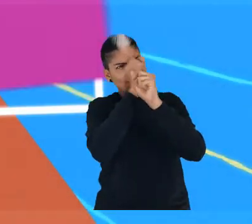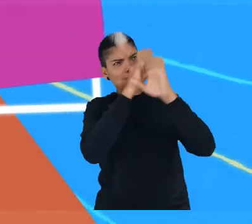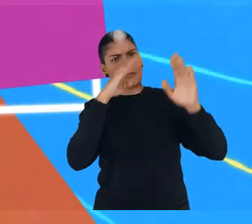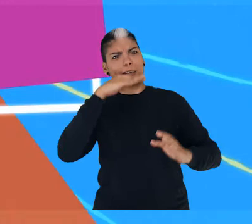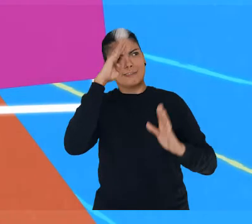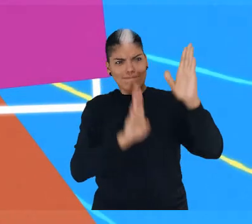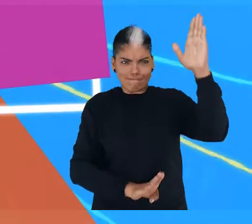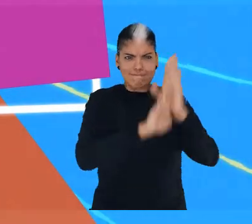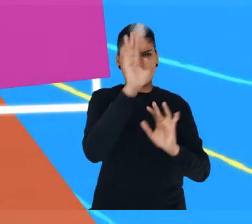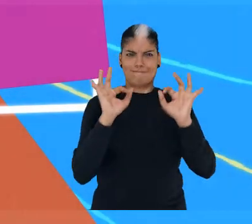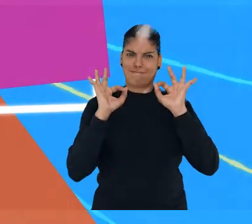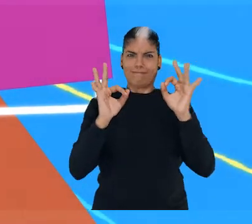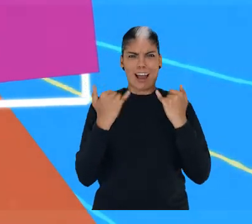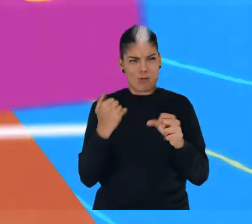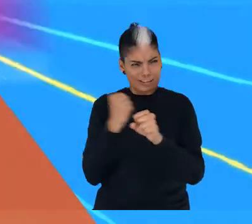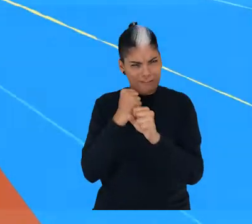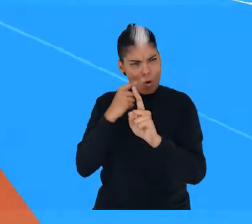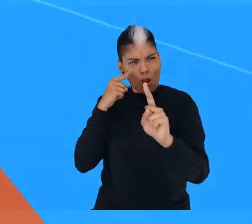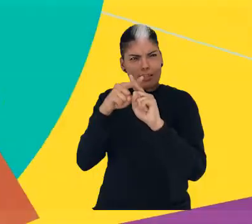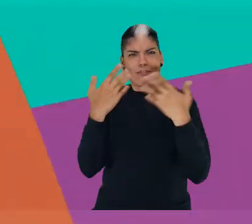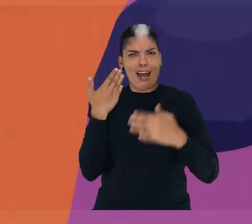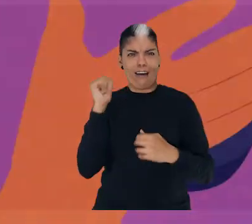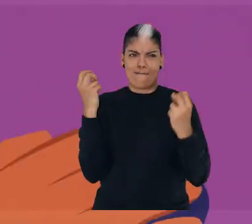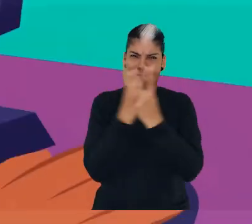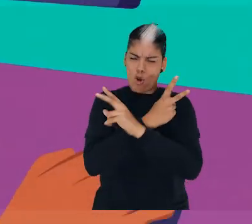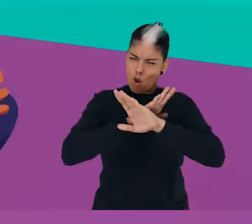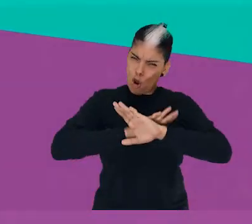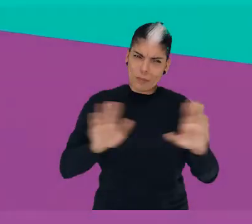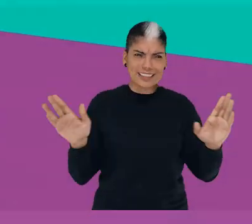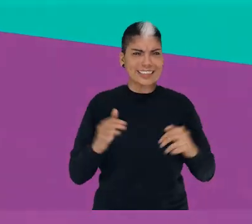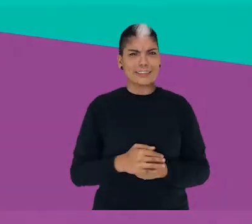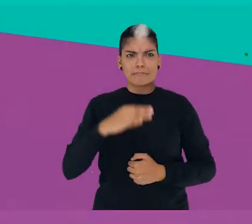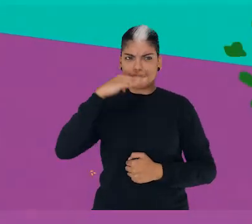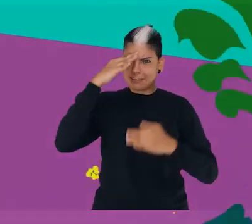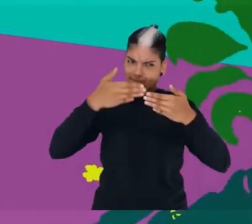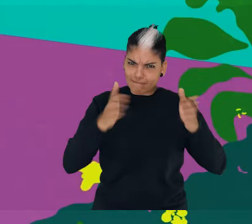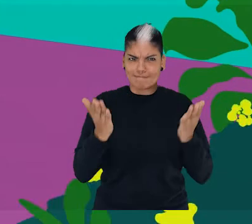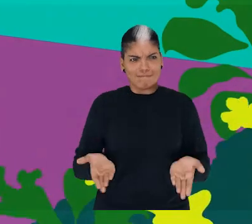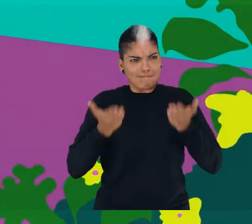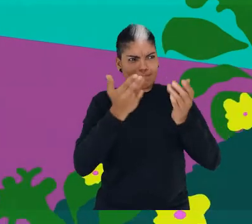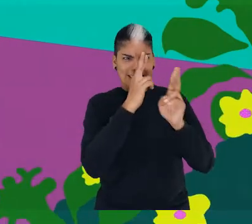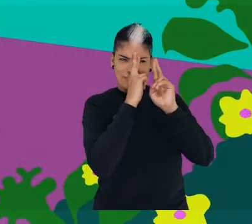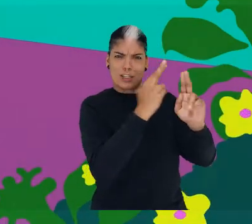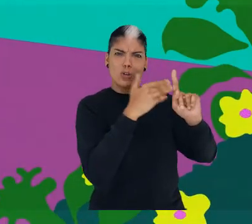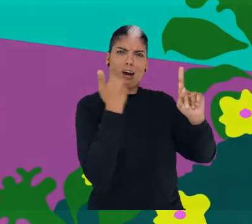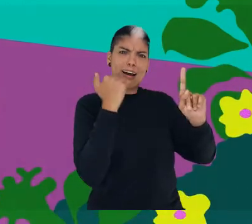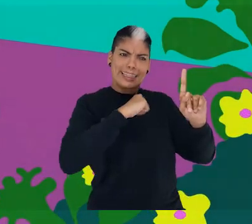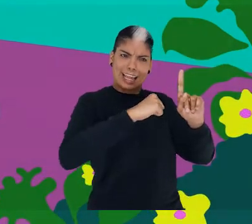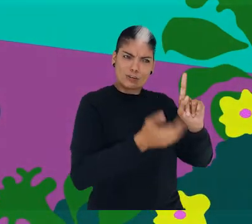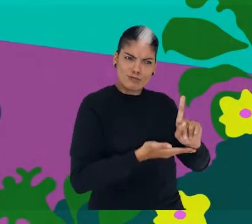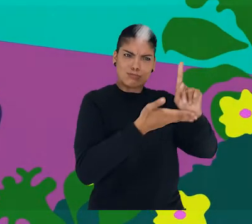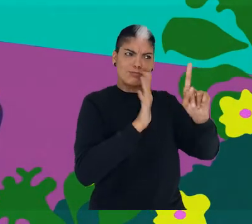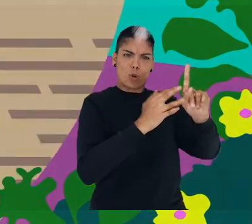donde las mujeres pueden gozar una vida libre de violencias. Una Medellín que genera oportunidades de trabajo digno, con condiciones justas